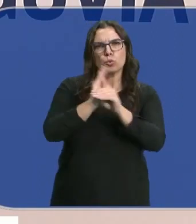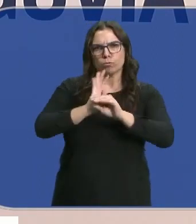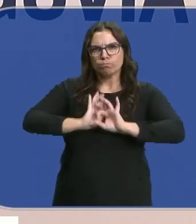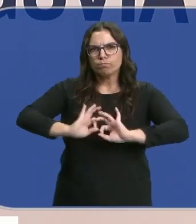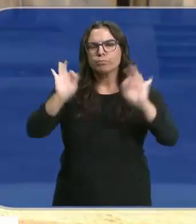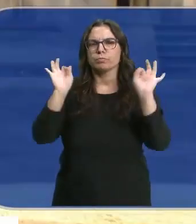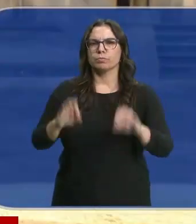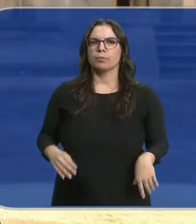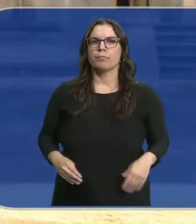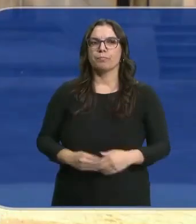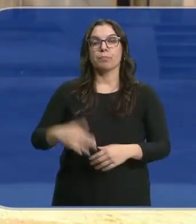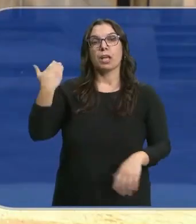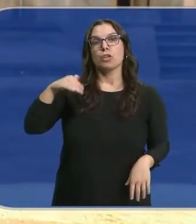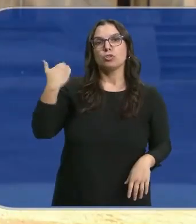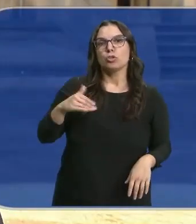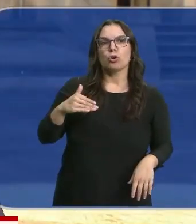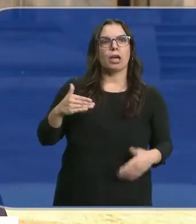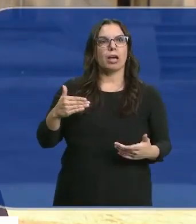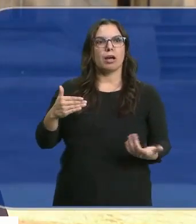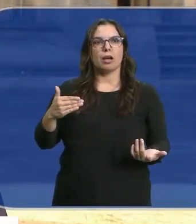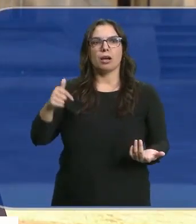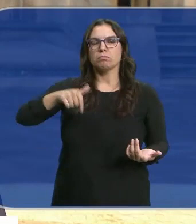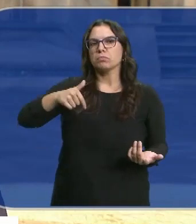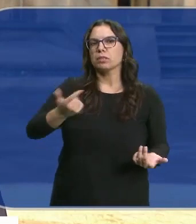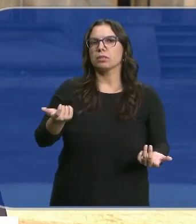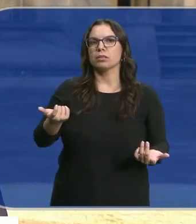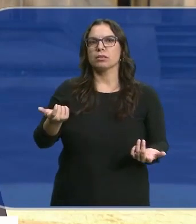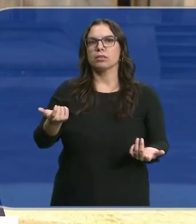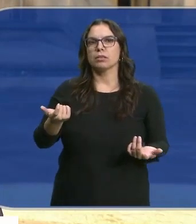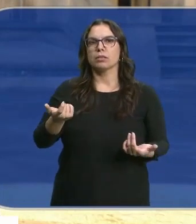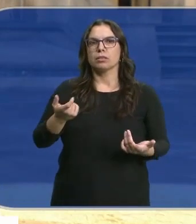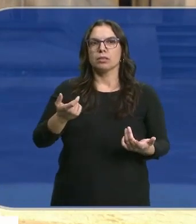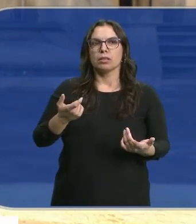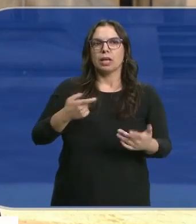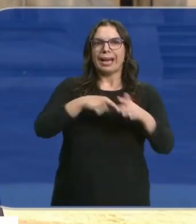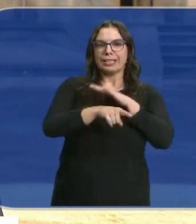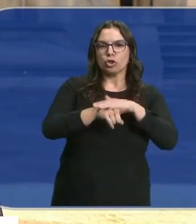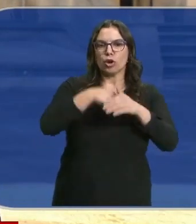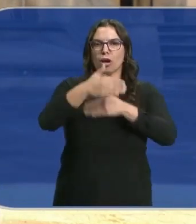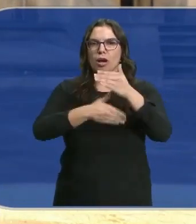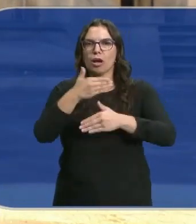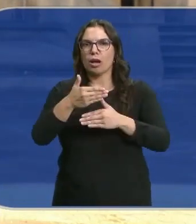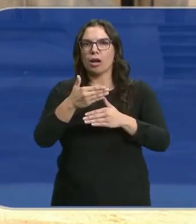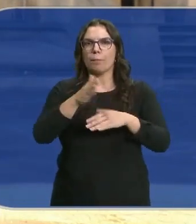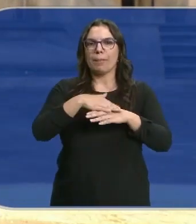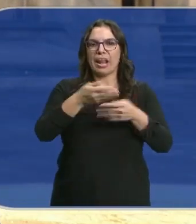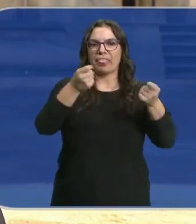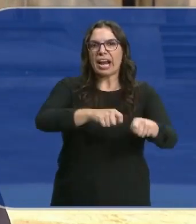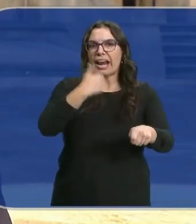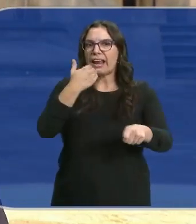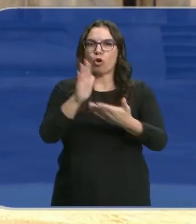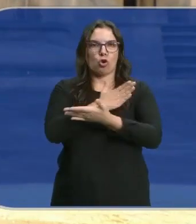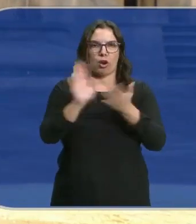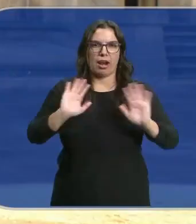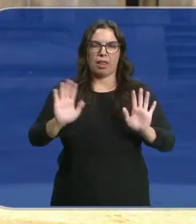este estudio. En Soria no tenemos ningún trámite administrativo que conlleve el cierre de ningún